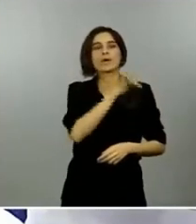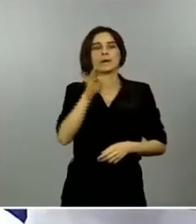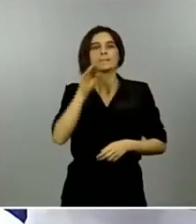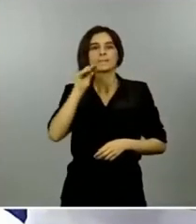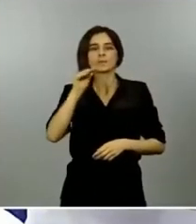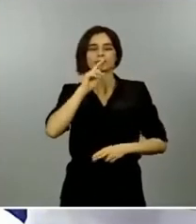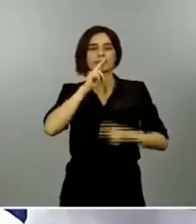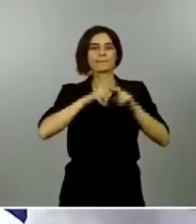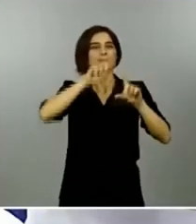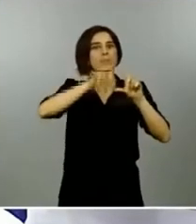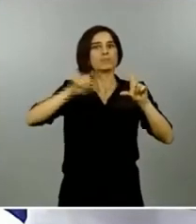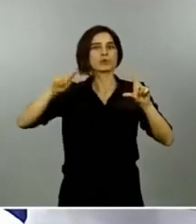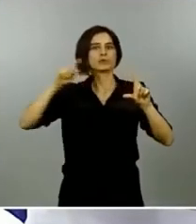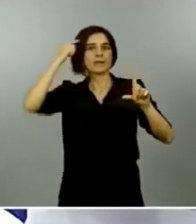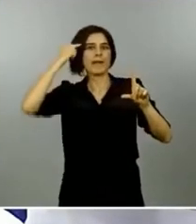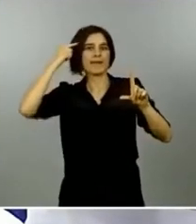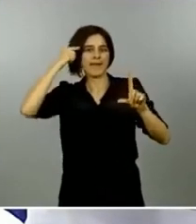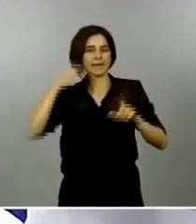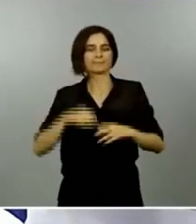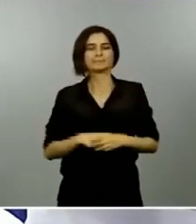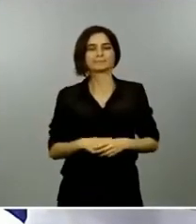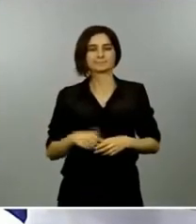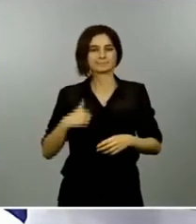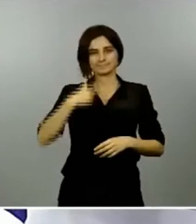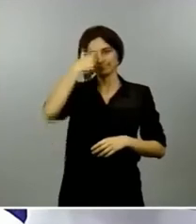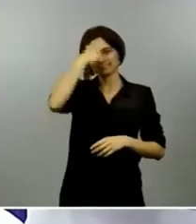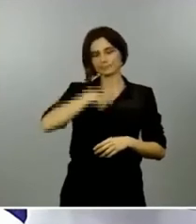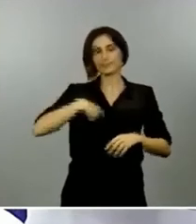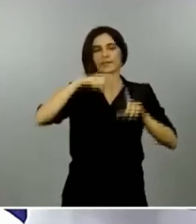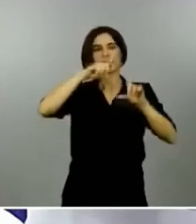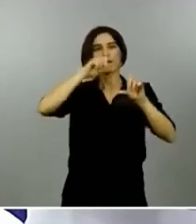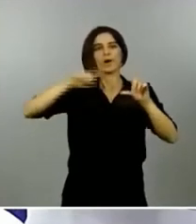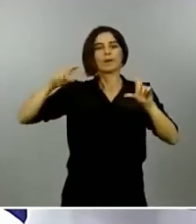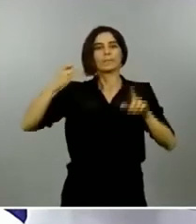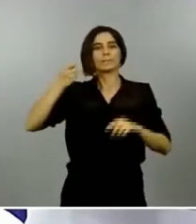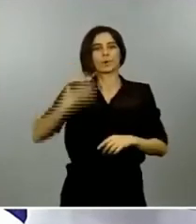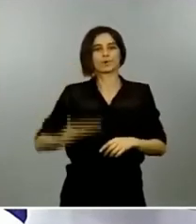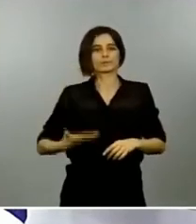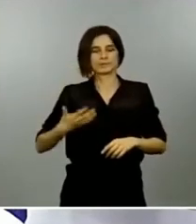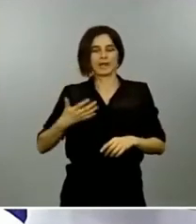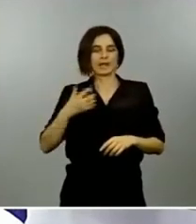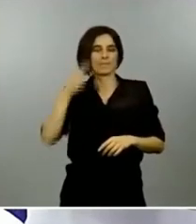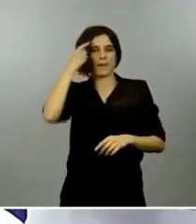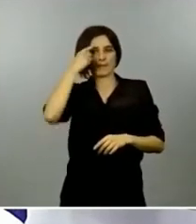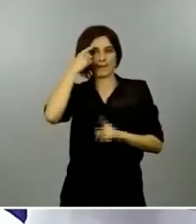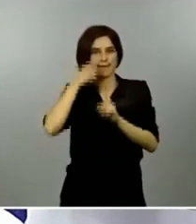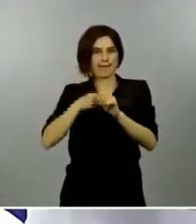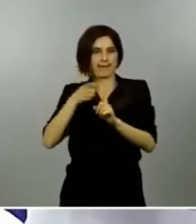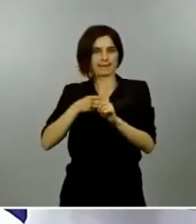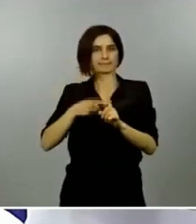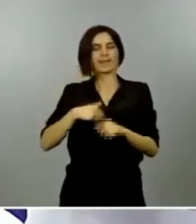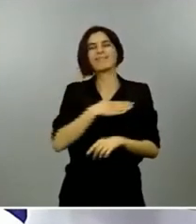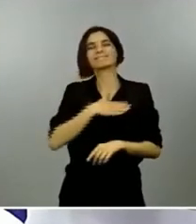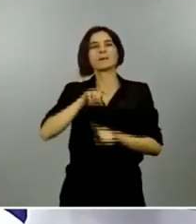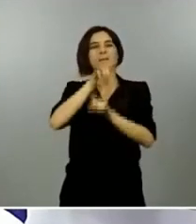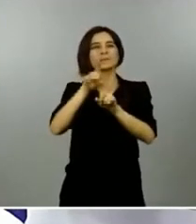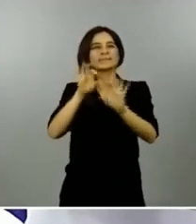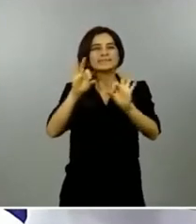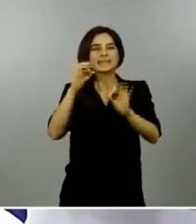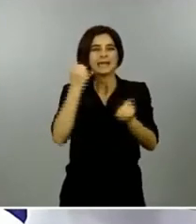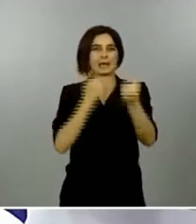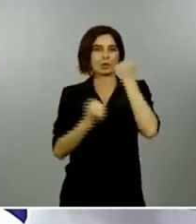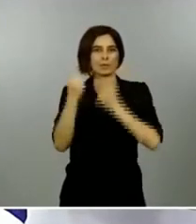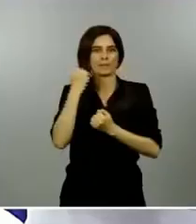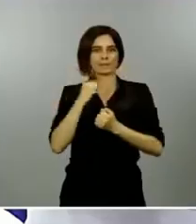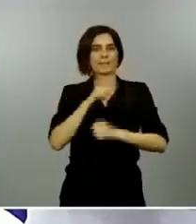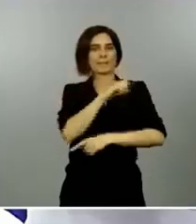Hola soy Eduardo Segovia de Bolsamanía le quería hacer una serie de breves preguntas económicas la primera es por qué todavía no se ha probado